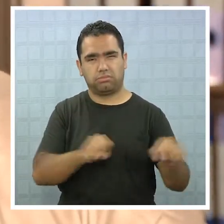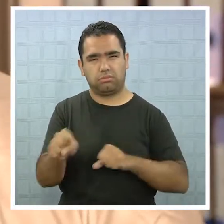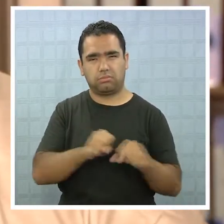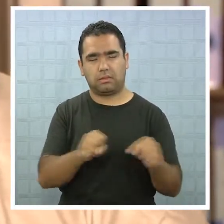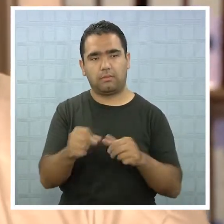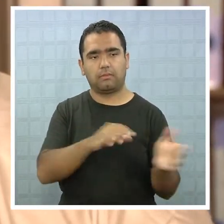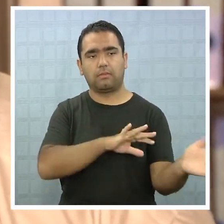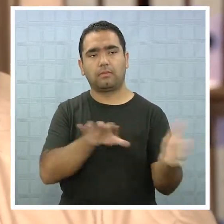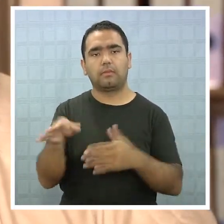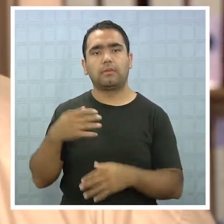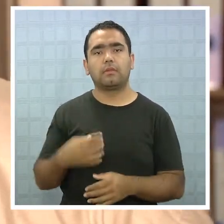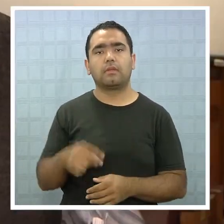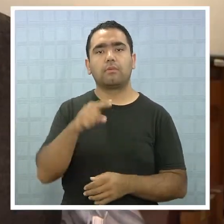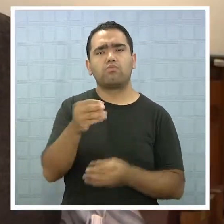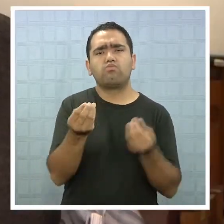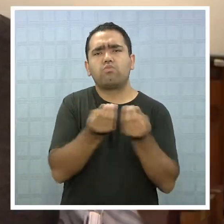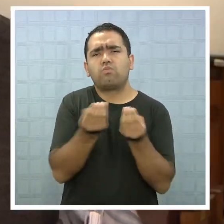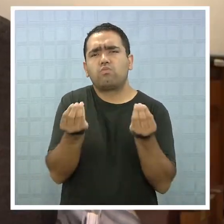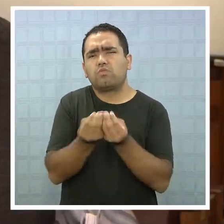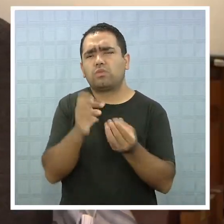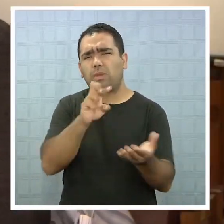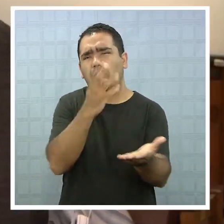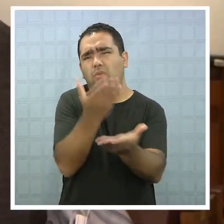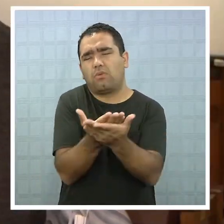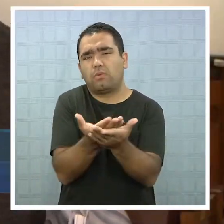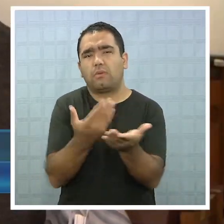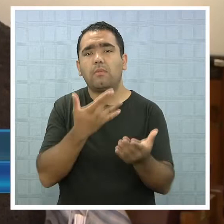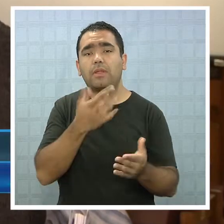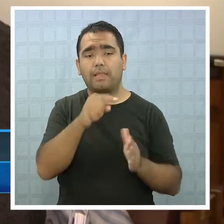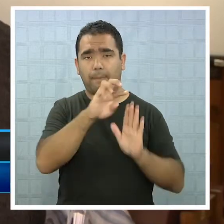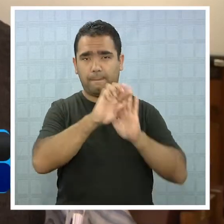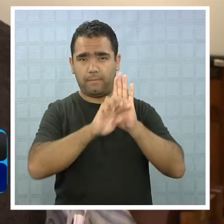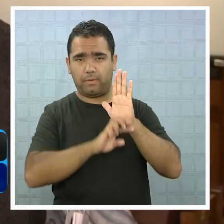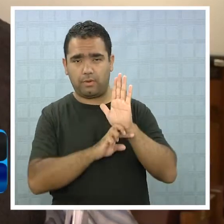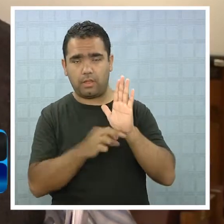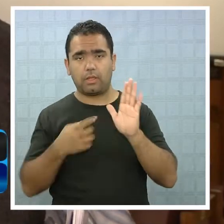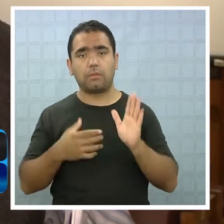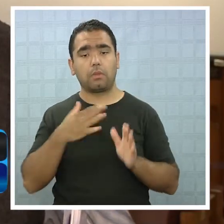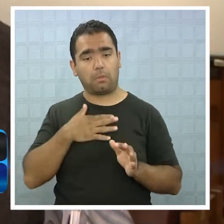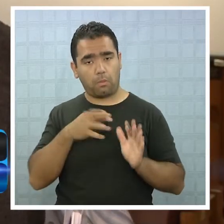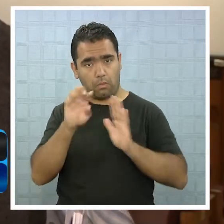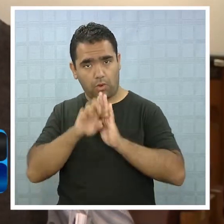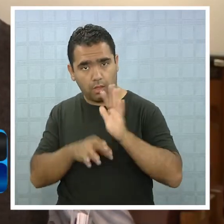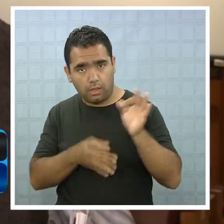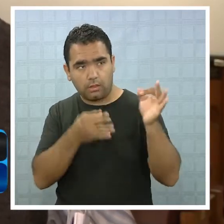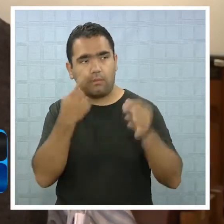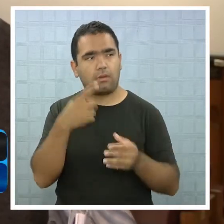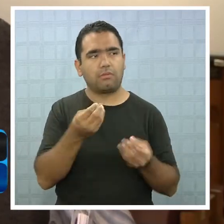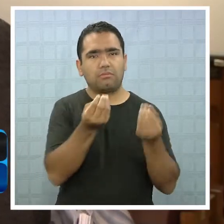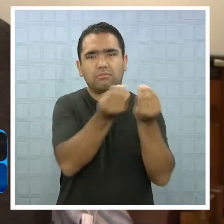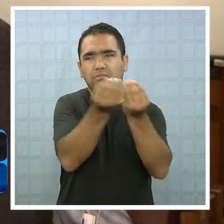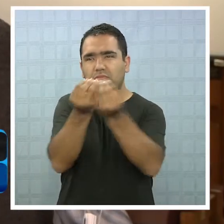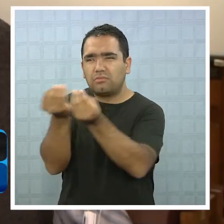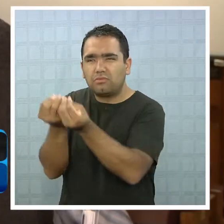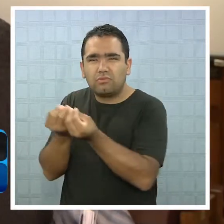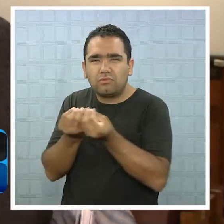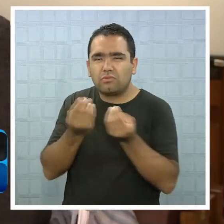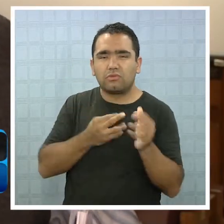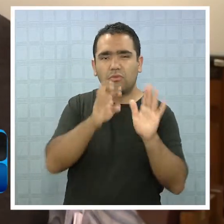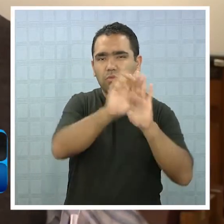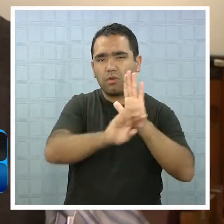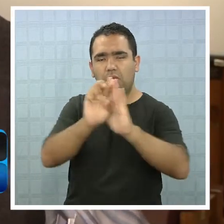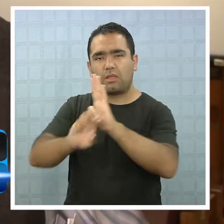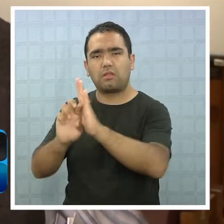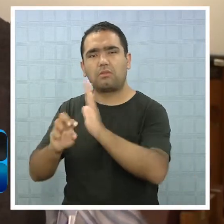Hay muchas postulaciones, porque no solamente este es un proyecto, hay cuantos proyectos más que la gente está postulando, hay que tener por intermer la intendencia,